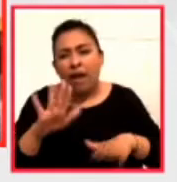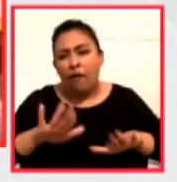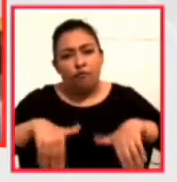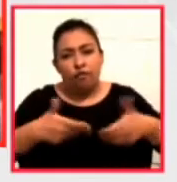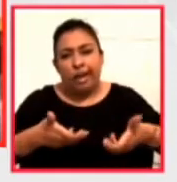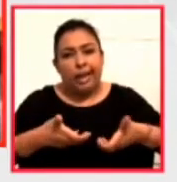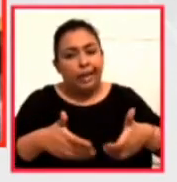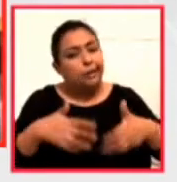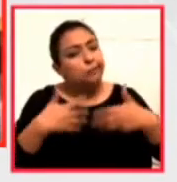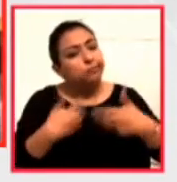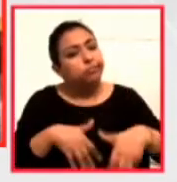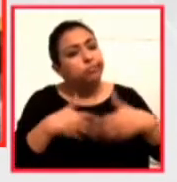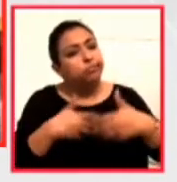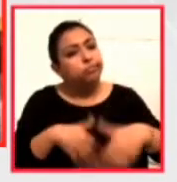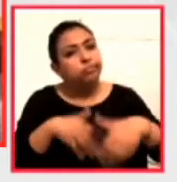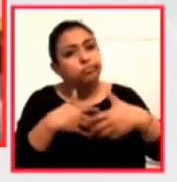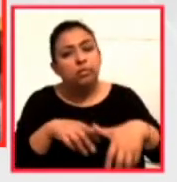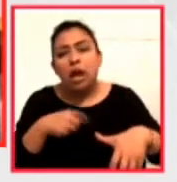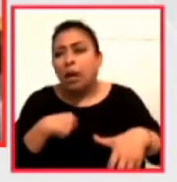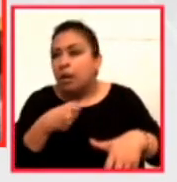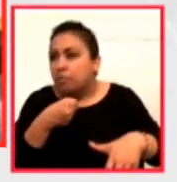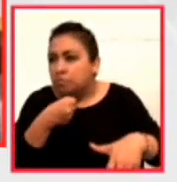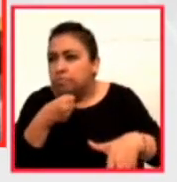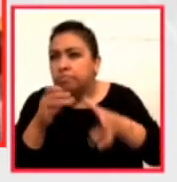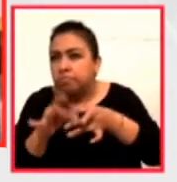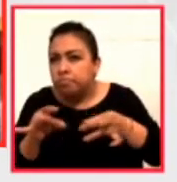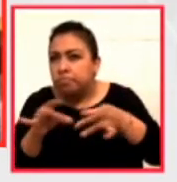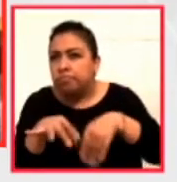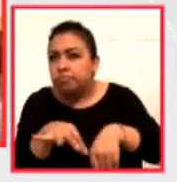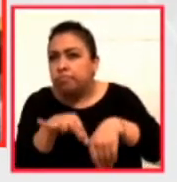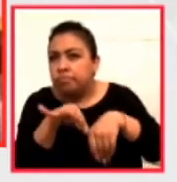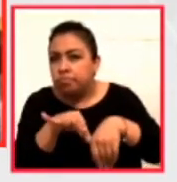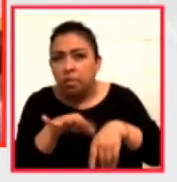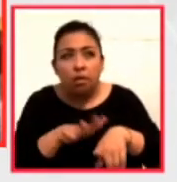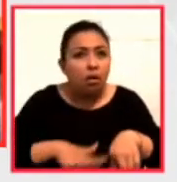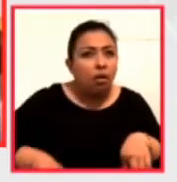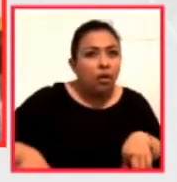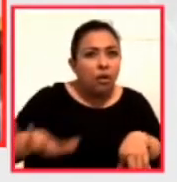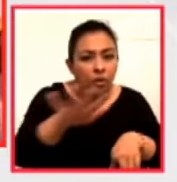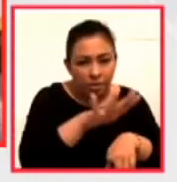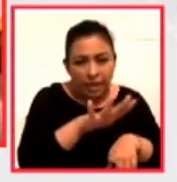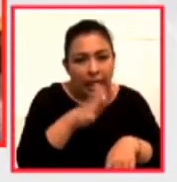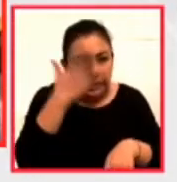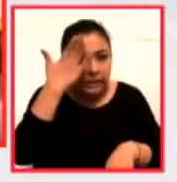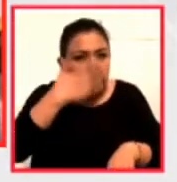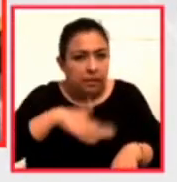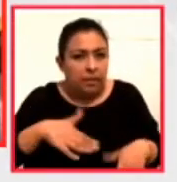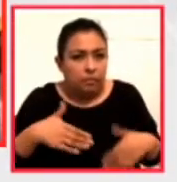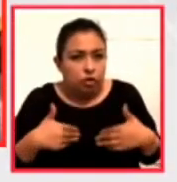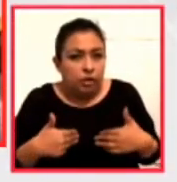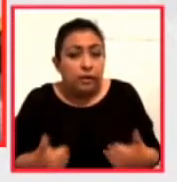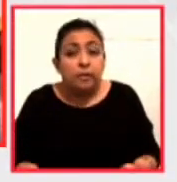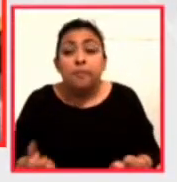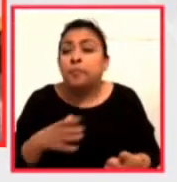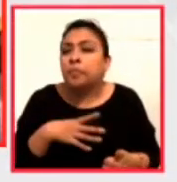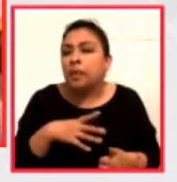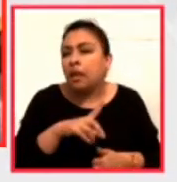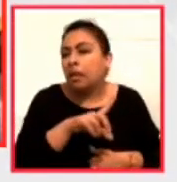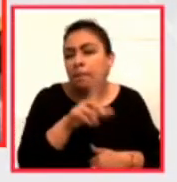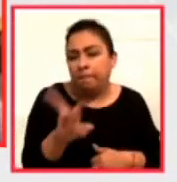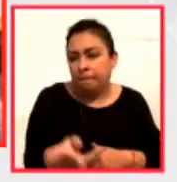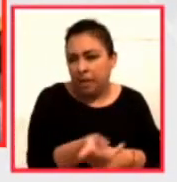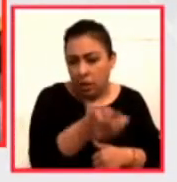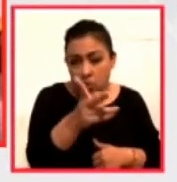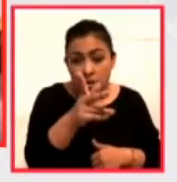y al mismo tiempo está cronicando lo que está sucediendo en el hiperespacio. ¿Habrá una ruptura después de esto en el